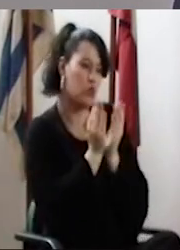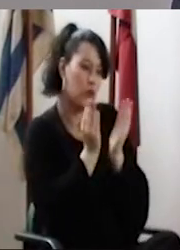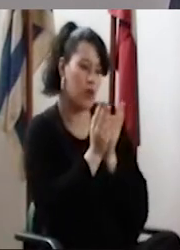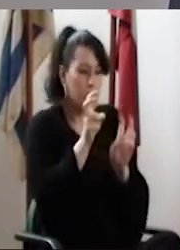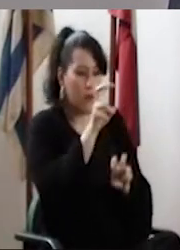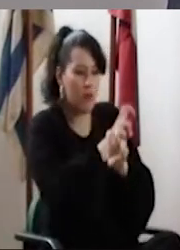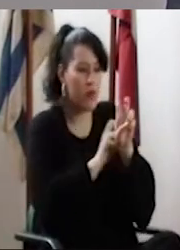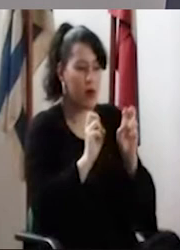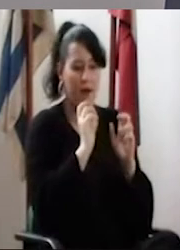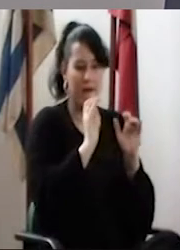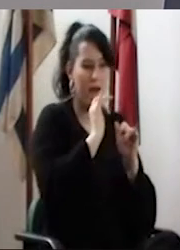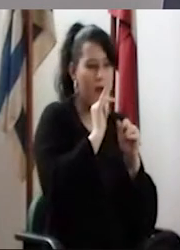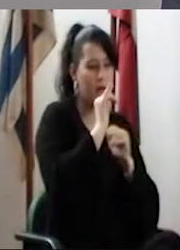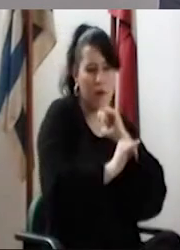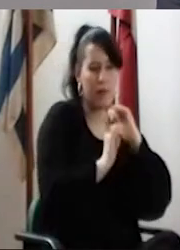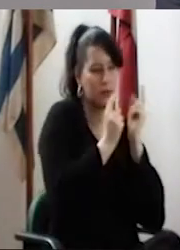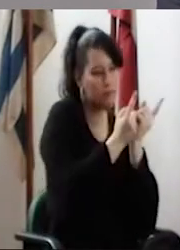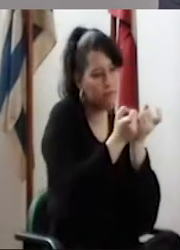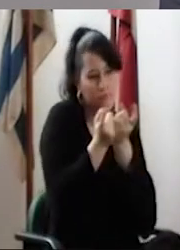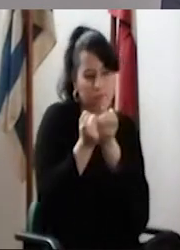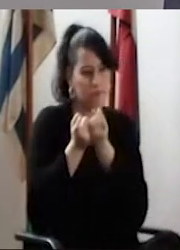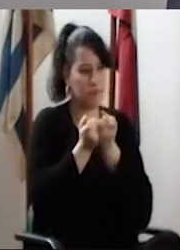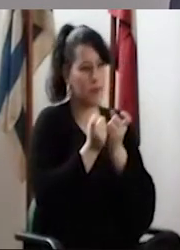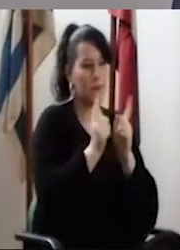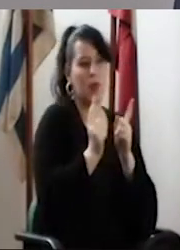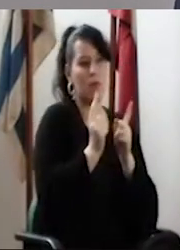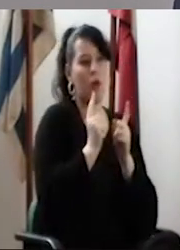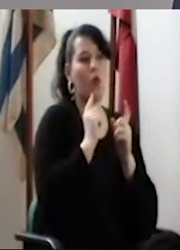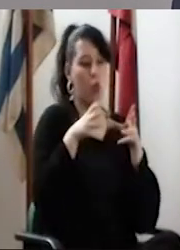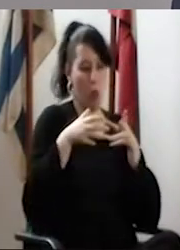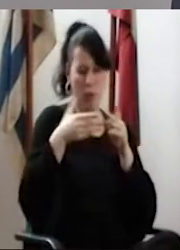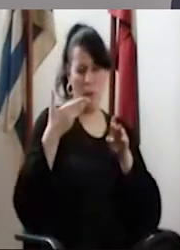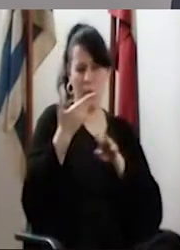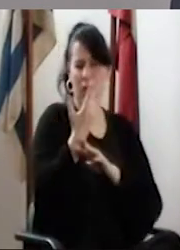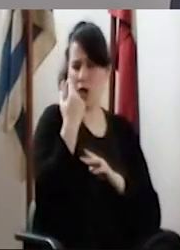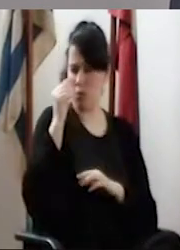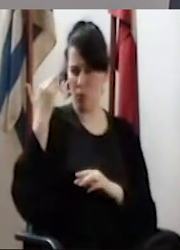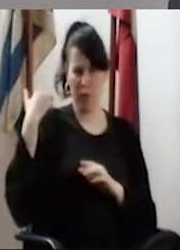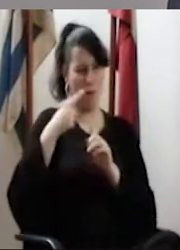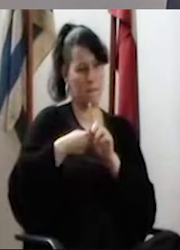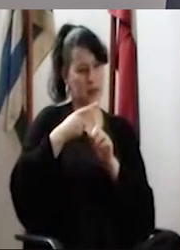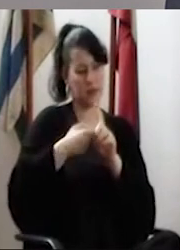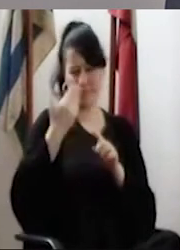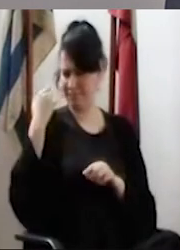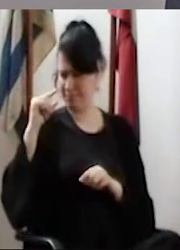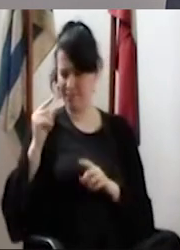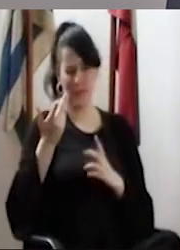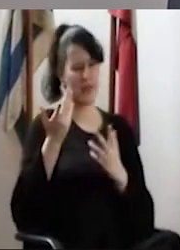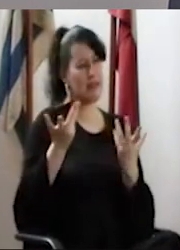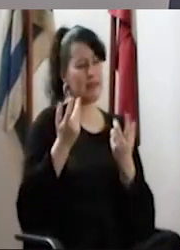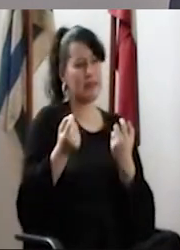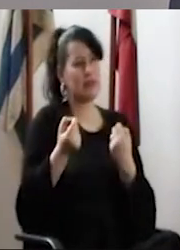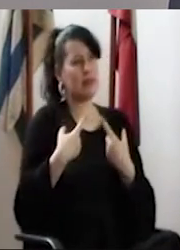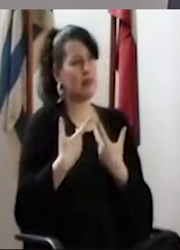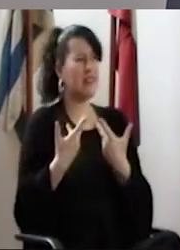estudiando, está tratando de recabar información. Una cosa que el grupo pidió hace unos pocos meses, que en su